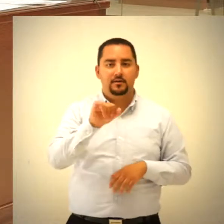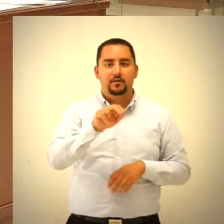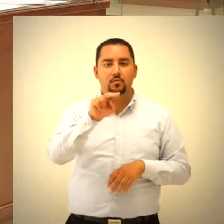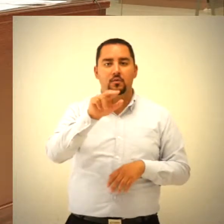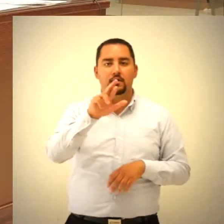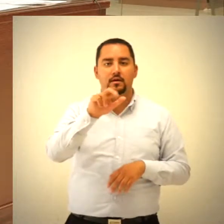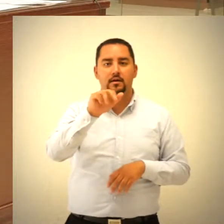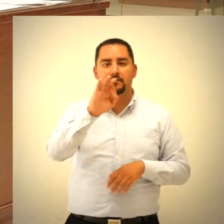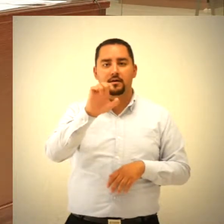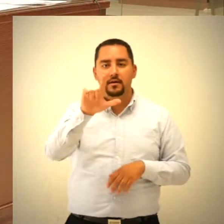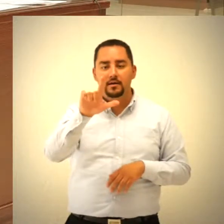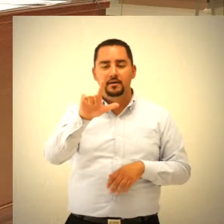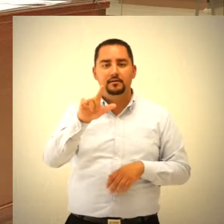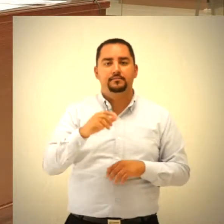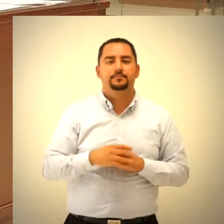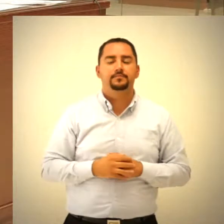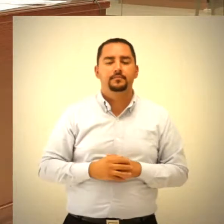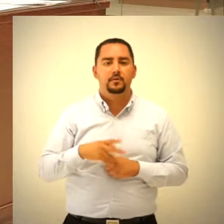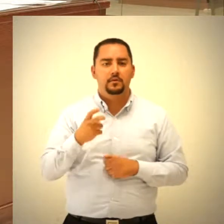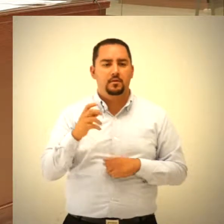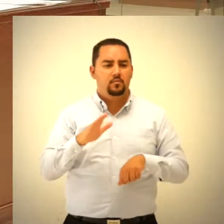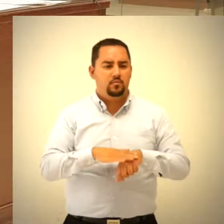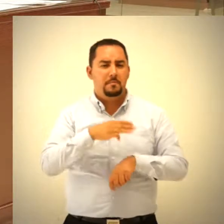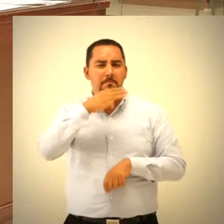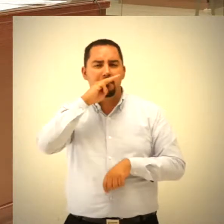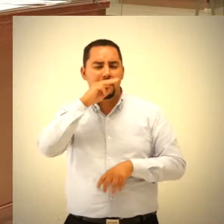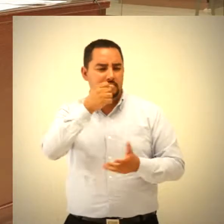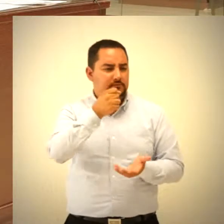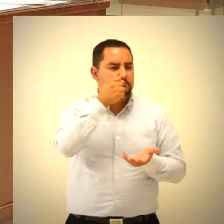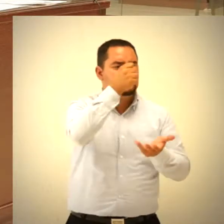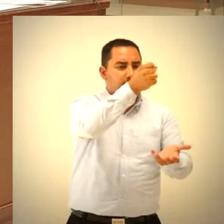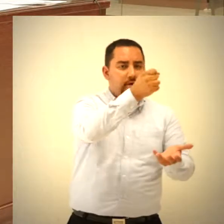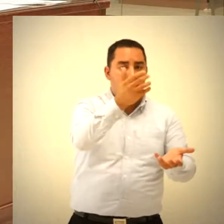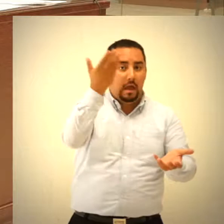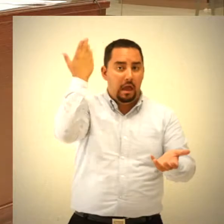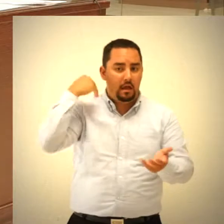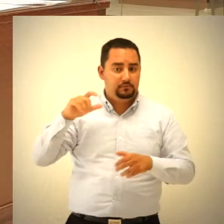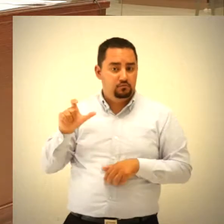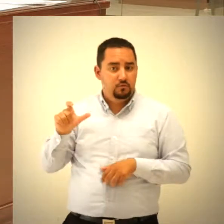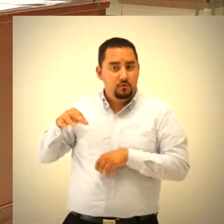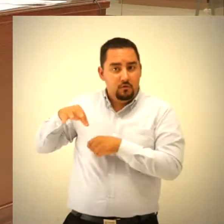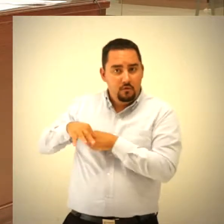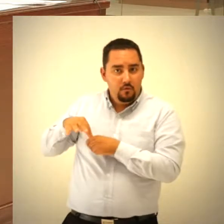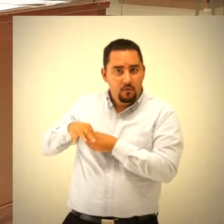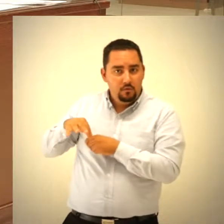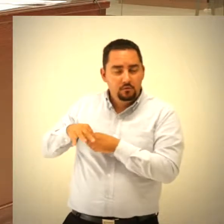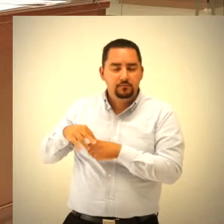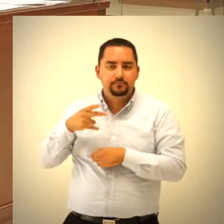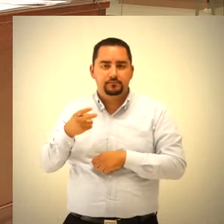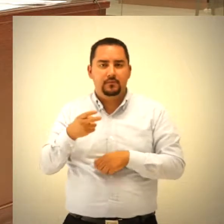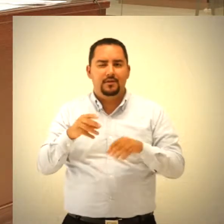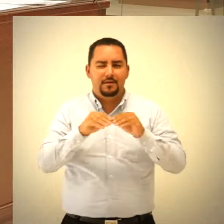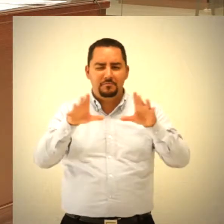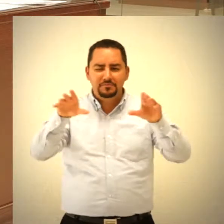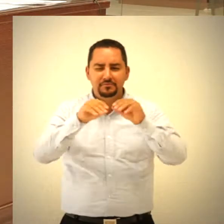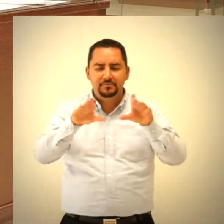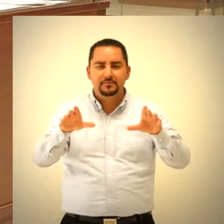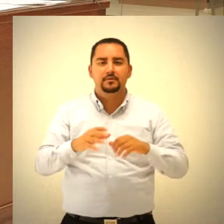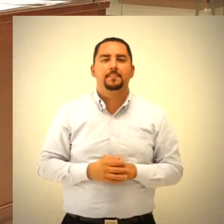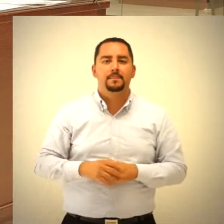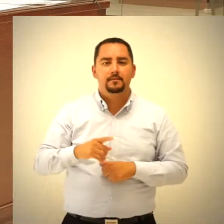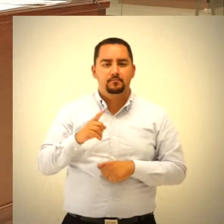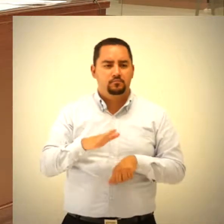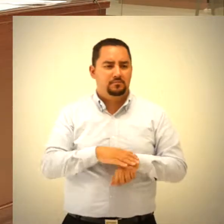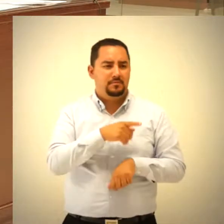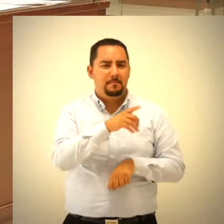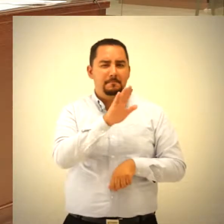Ochoa Castillo, por la entrega de costales de maíz en periodo de campaña, con el objeto de favorecer a estos dos últimos mediante la